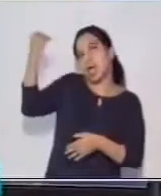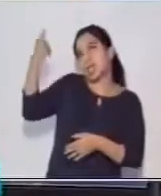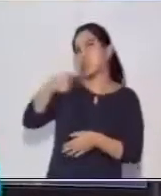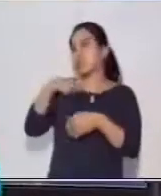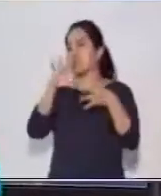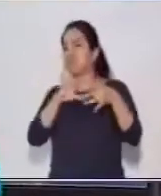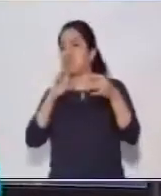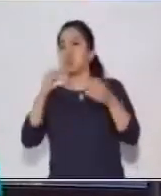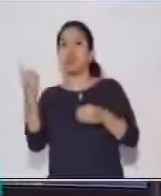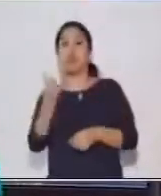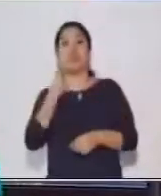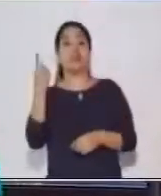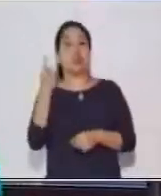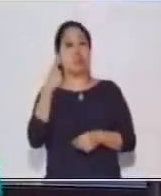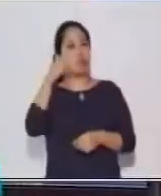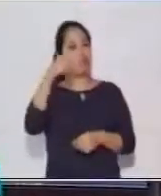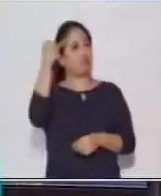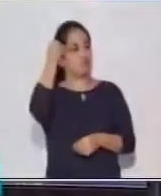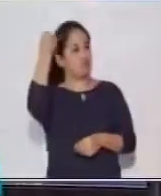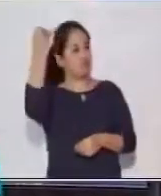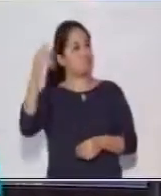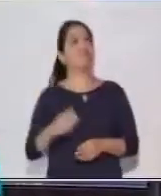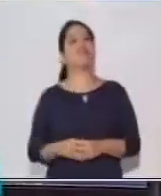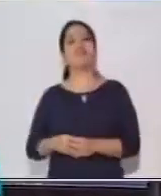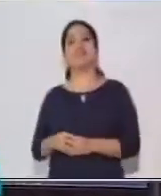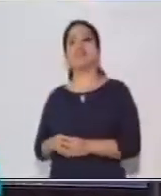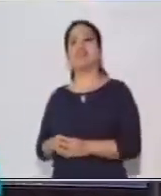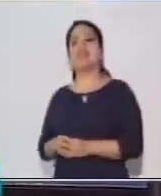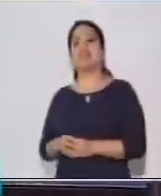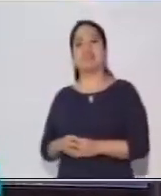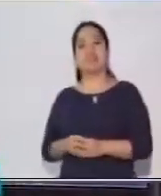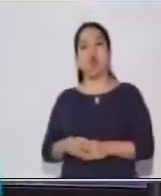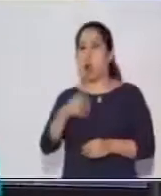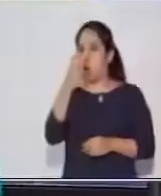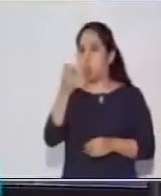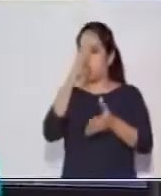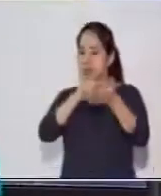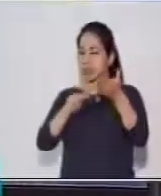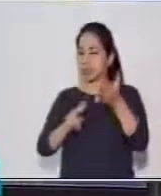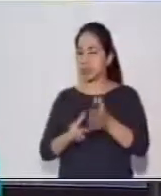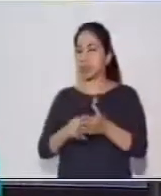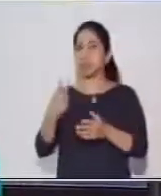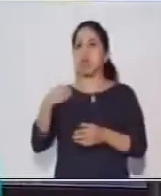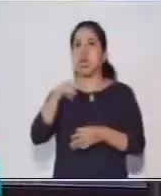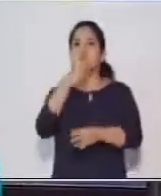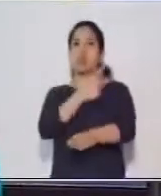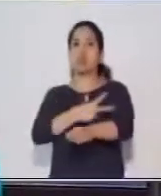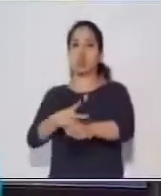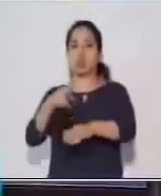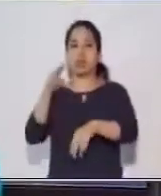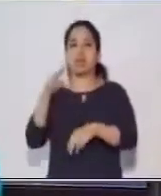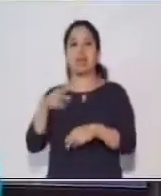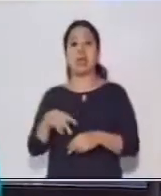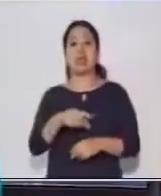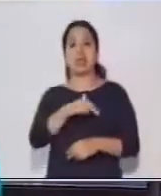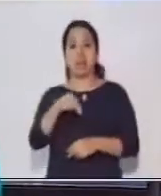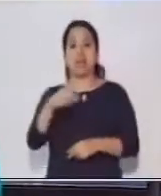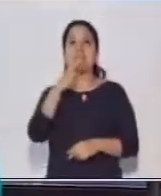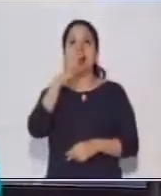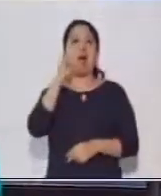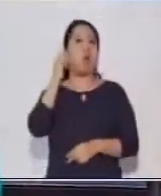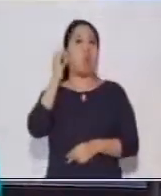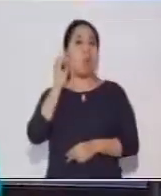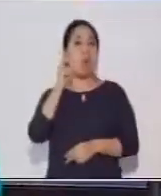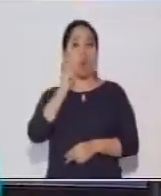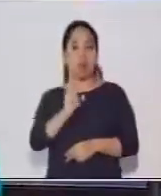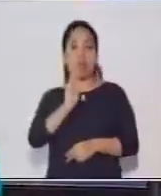Eso es muy importante que lo imagines, ¿sí? Muy bien, pues vamos a leer. Nuestra historia se llama, Hugo y sus